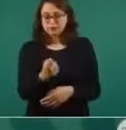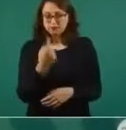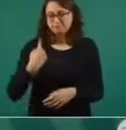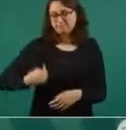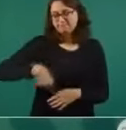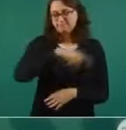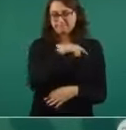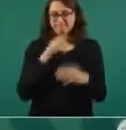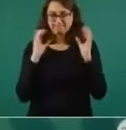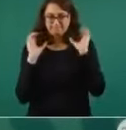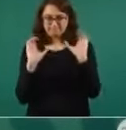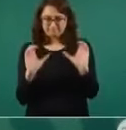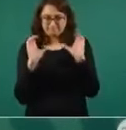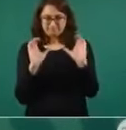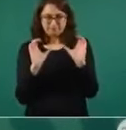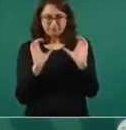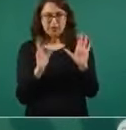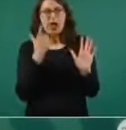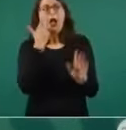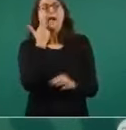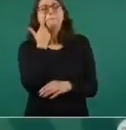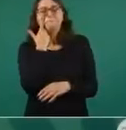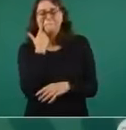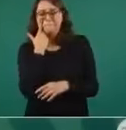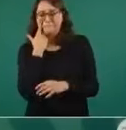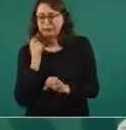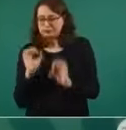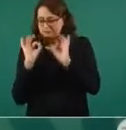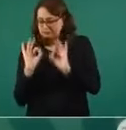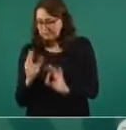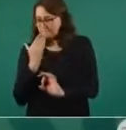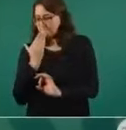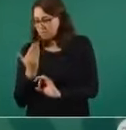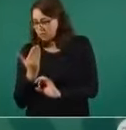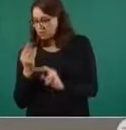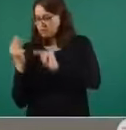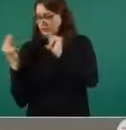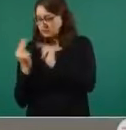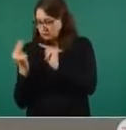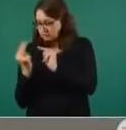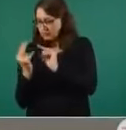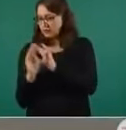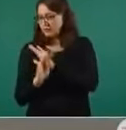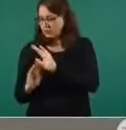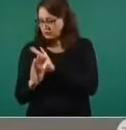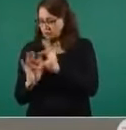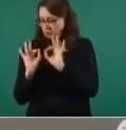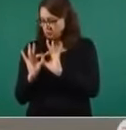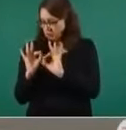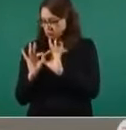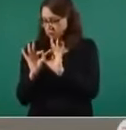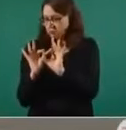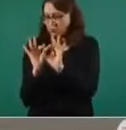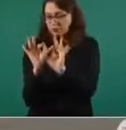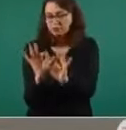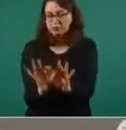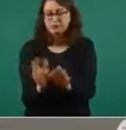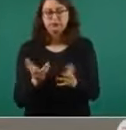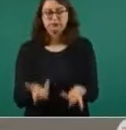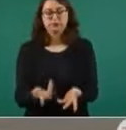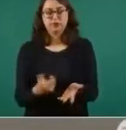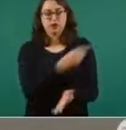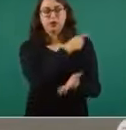primero lo básico, primero lo necesario, no al